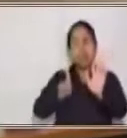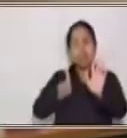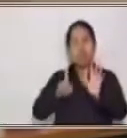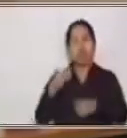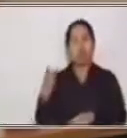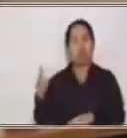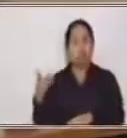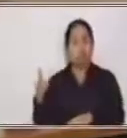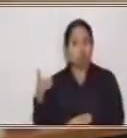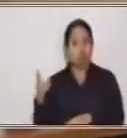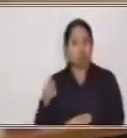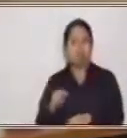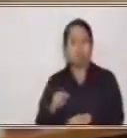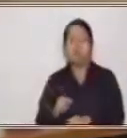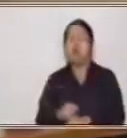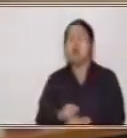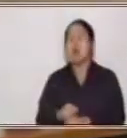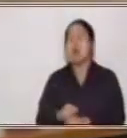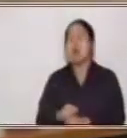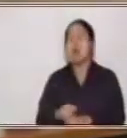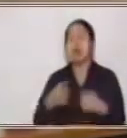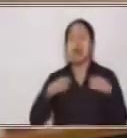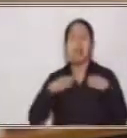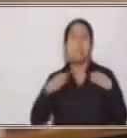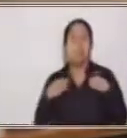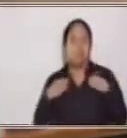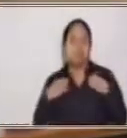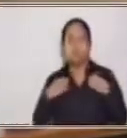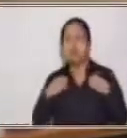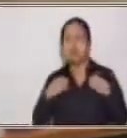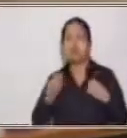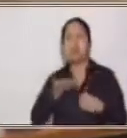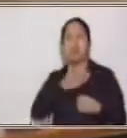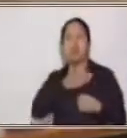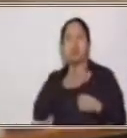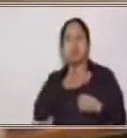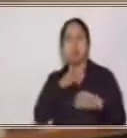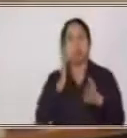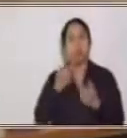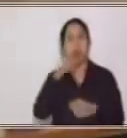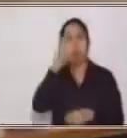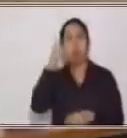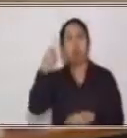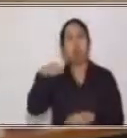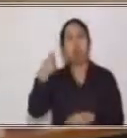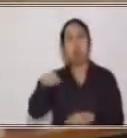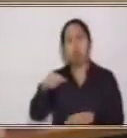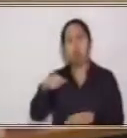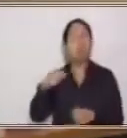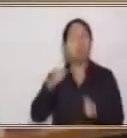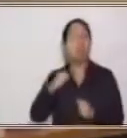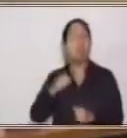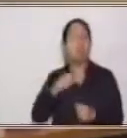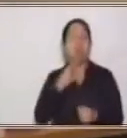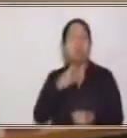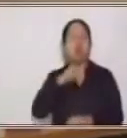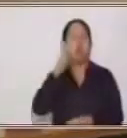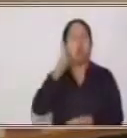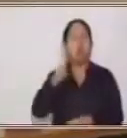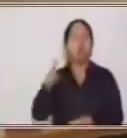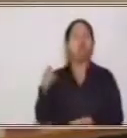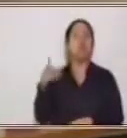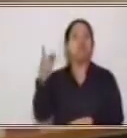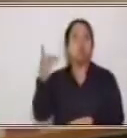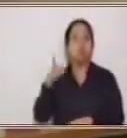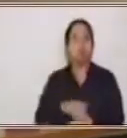y las camisas usadas, playeras usadas, se encuentran hasta en 1 dólar. Entonces hay diferencias en cuanto a algunas